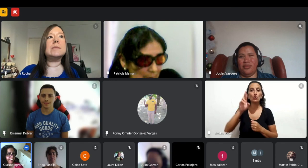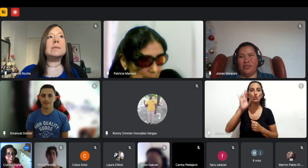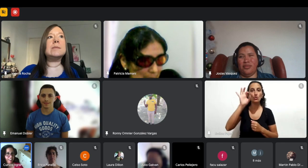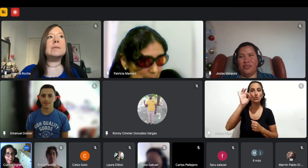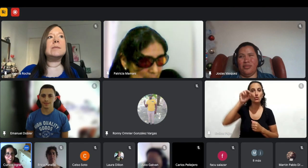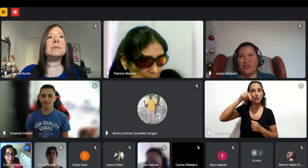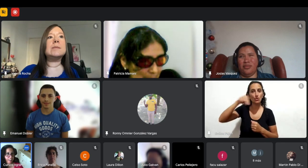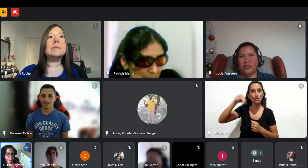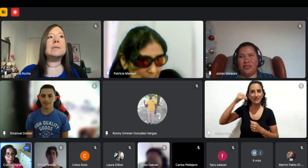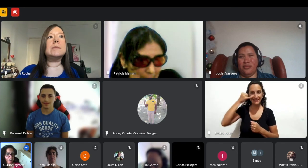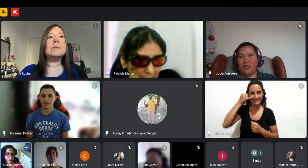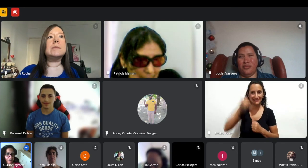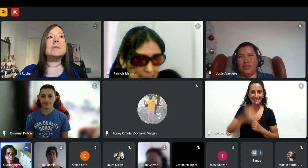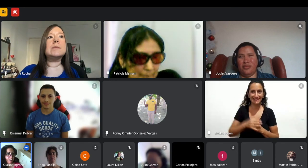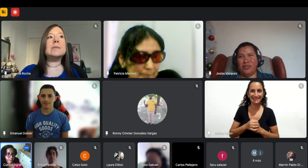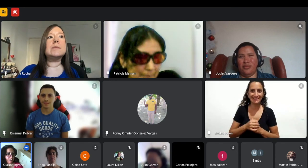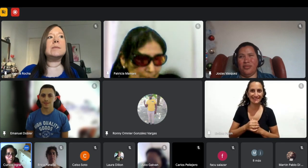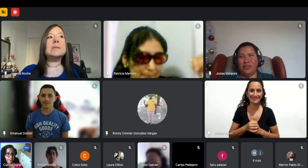ronny